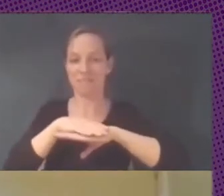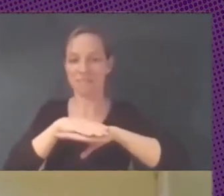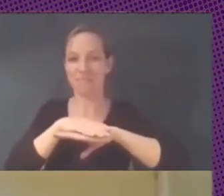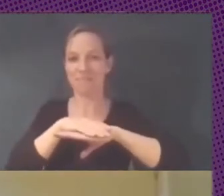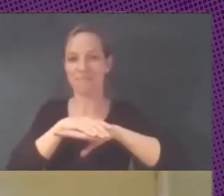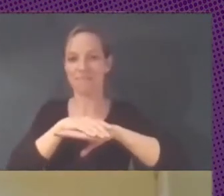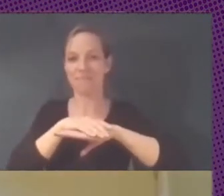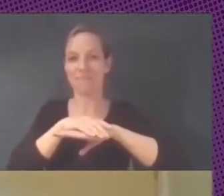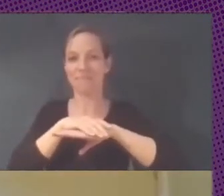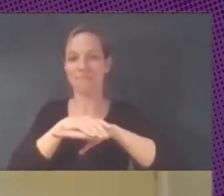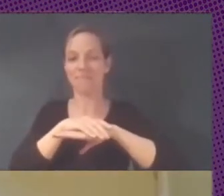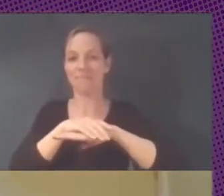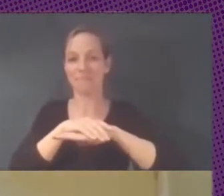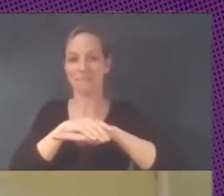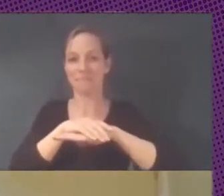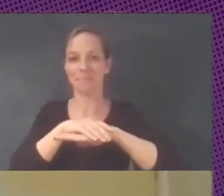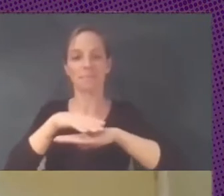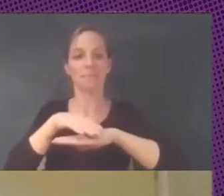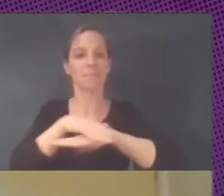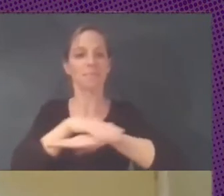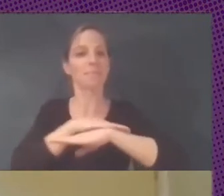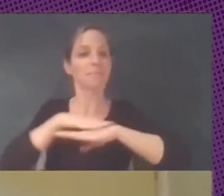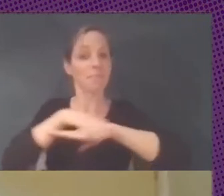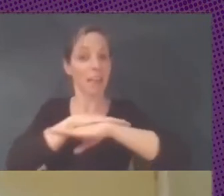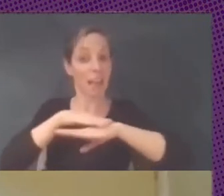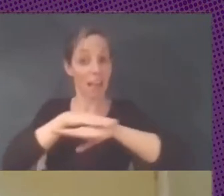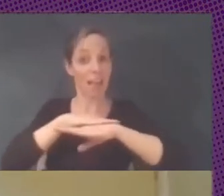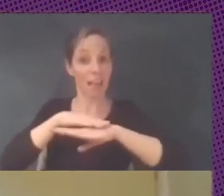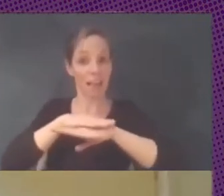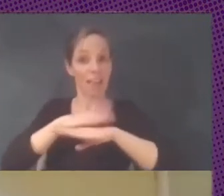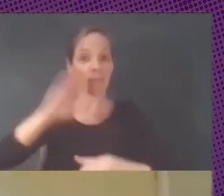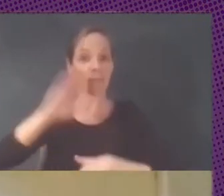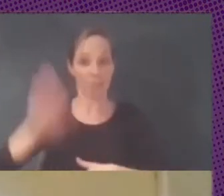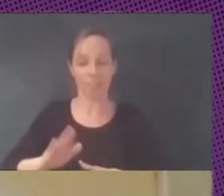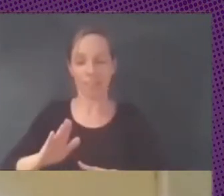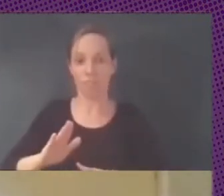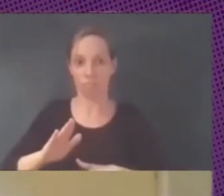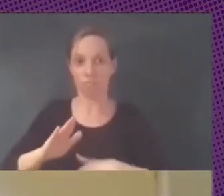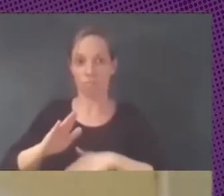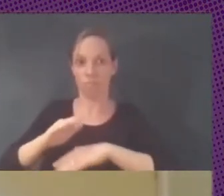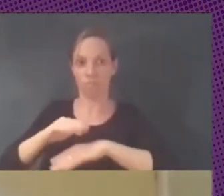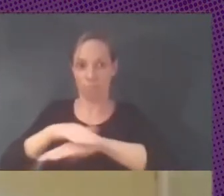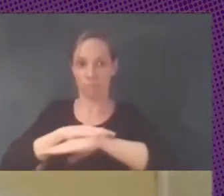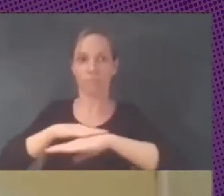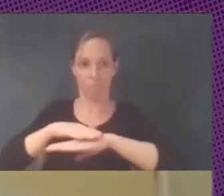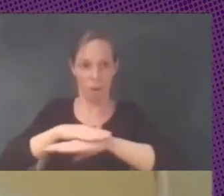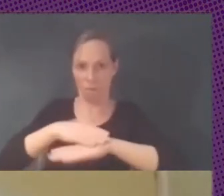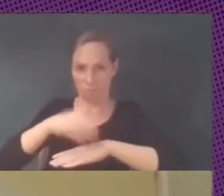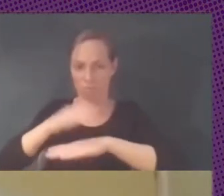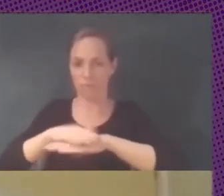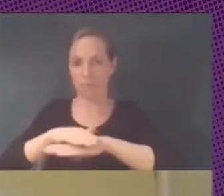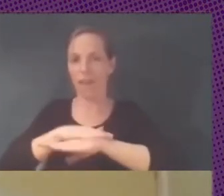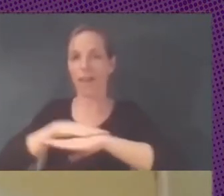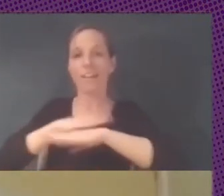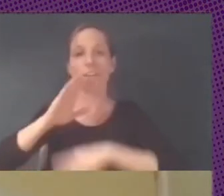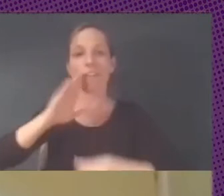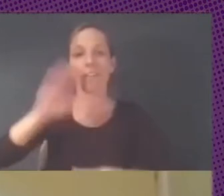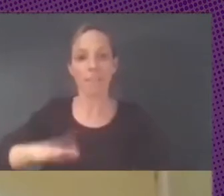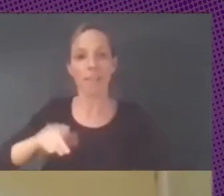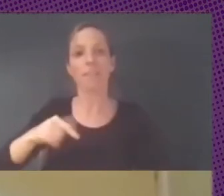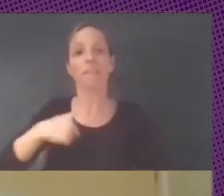que decidió por el software libre en estos 10 años del 2004 hasta el golpe que